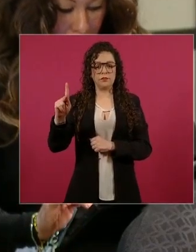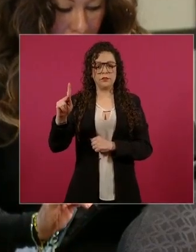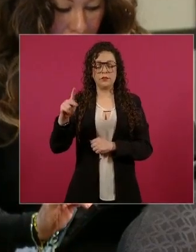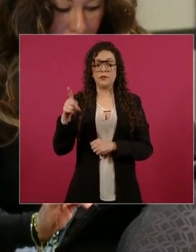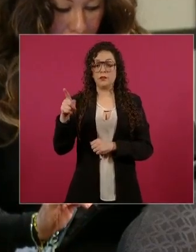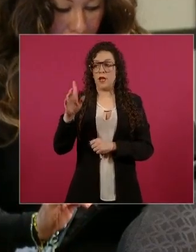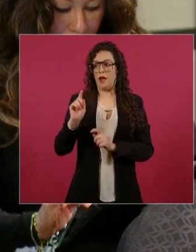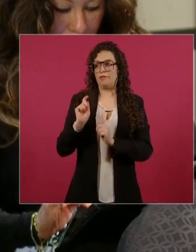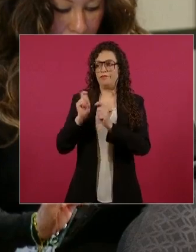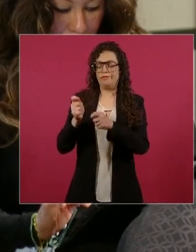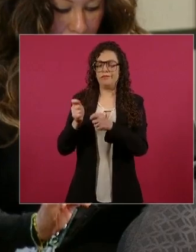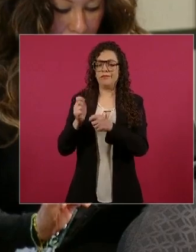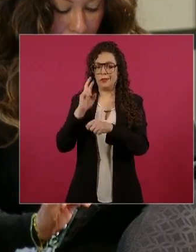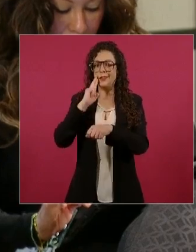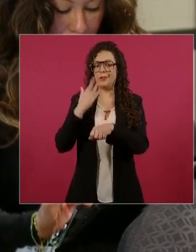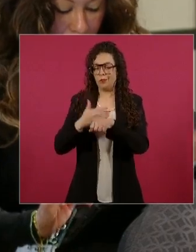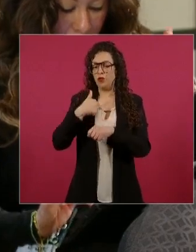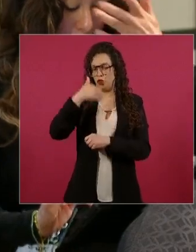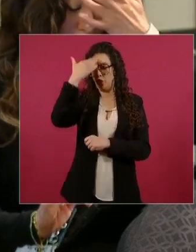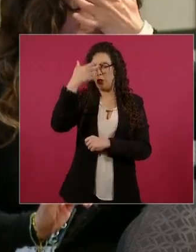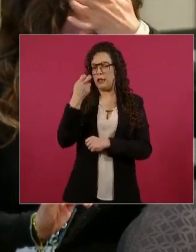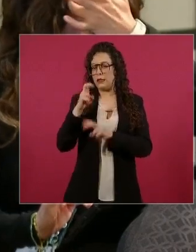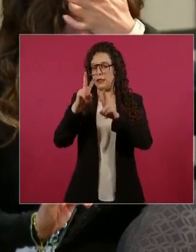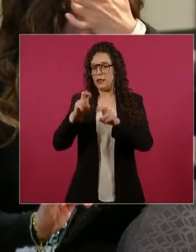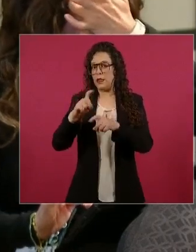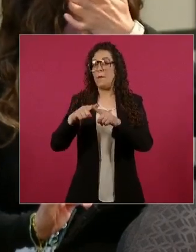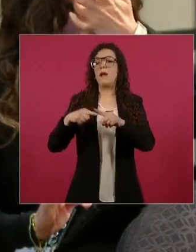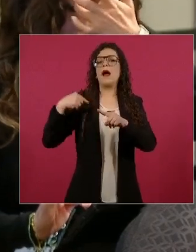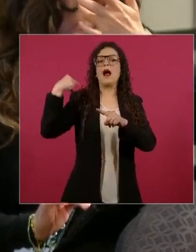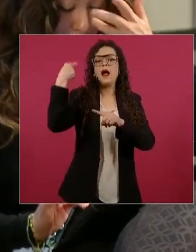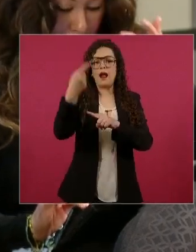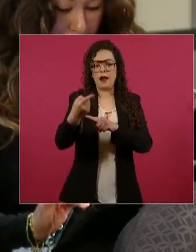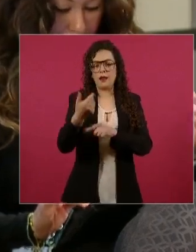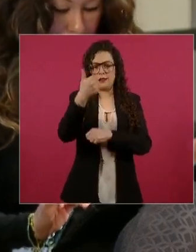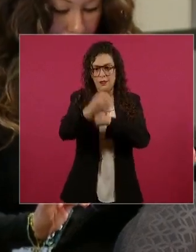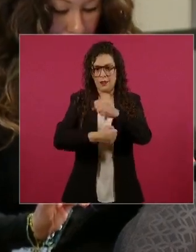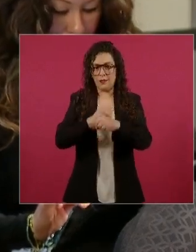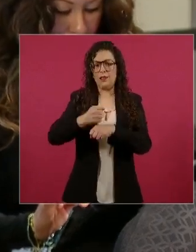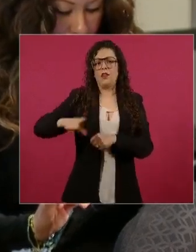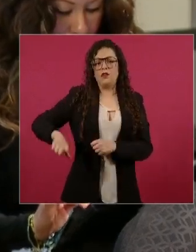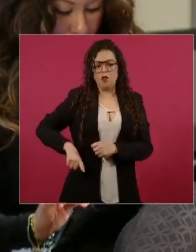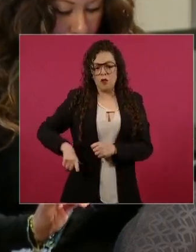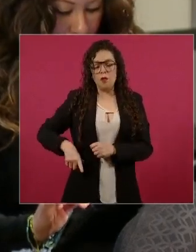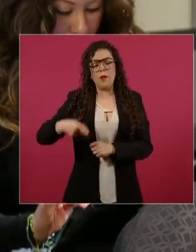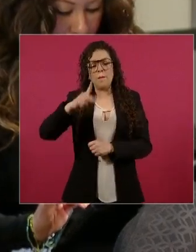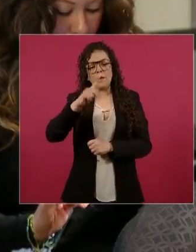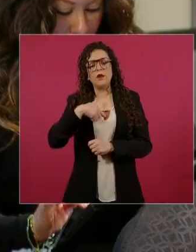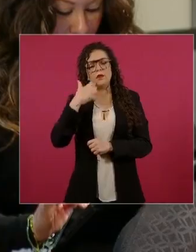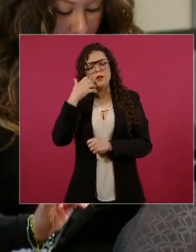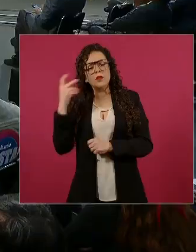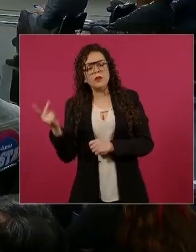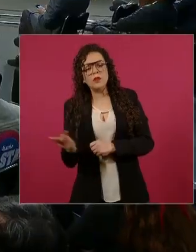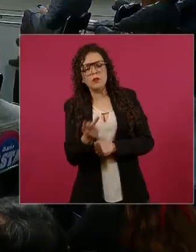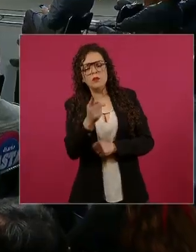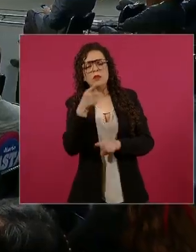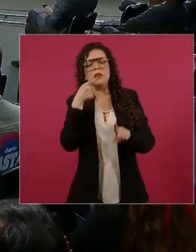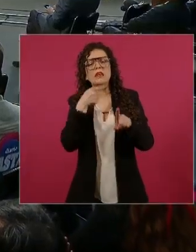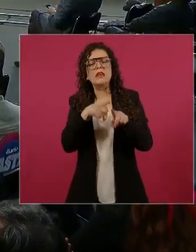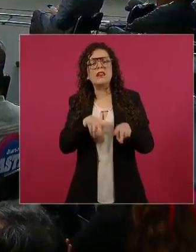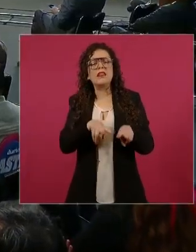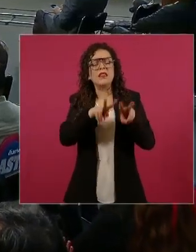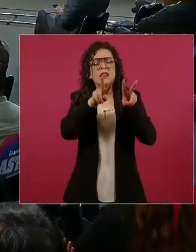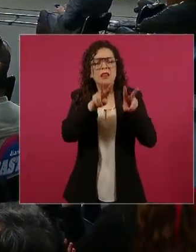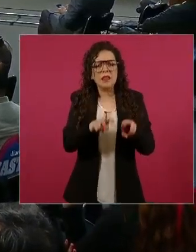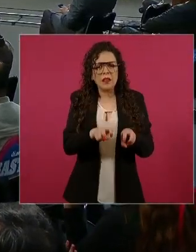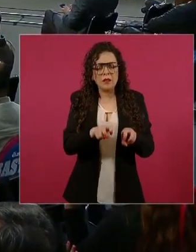próxima administración, pero ¿usted tendría alguna preocupación en cuanto al gasto? Y sobre ese tema, ¿habría hablado